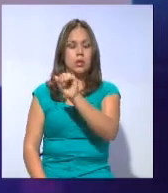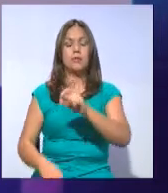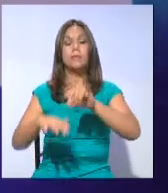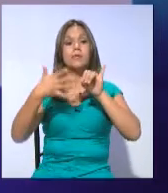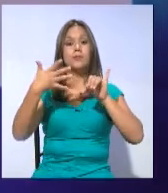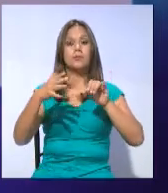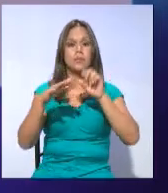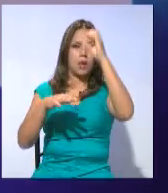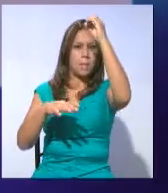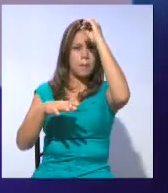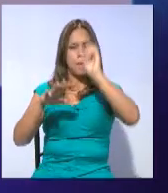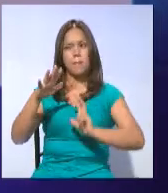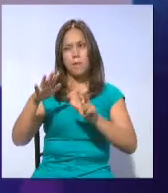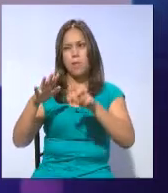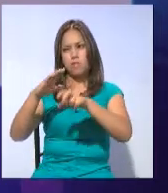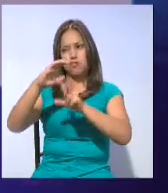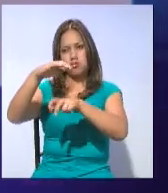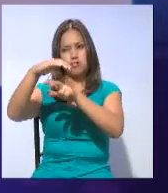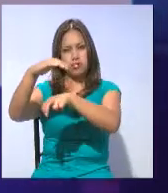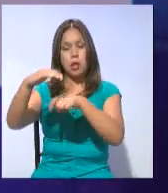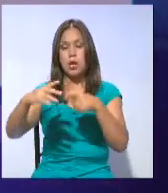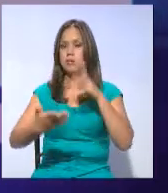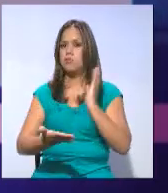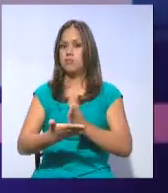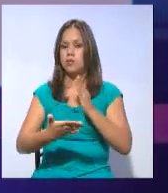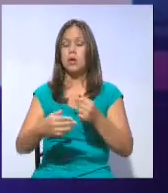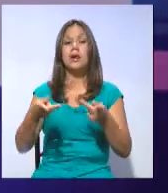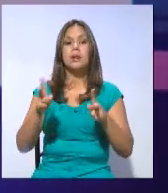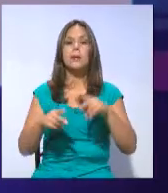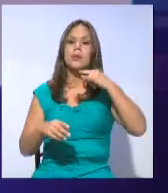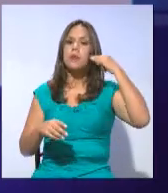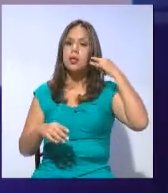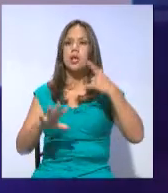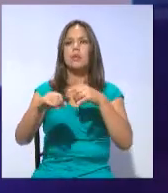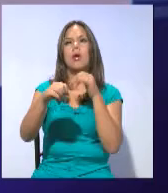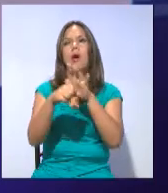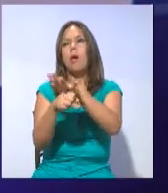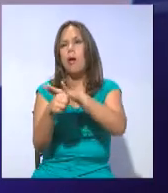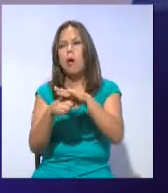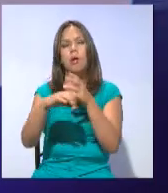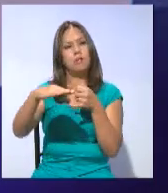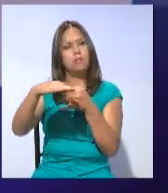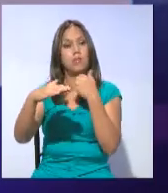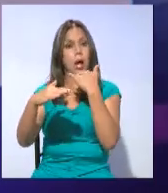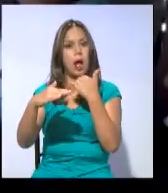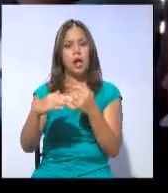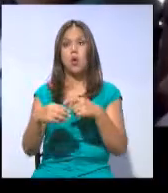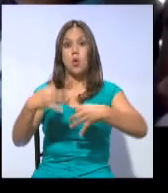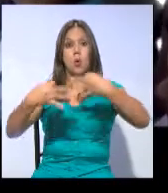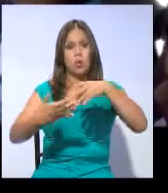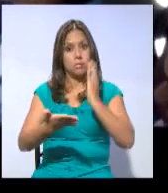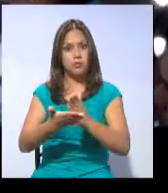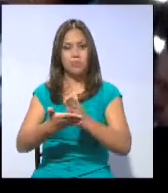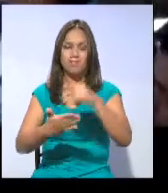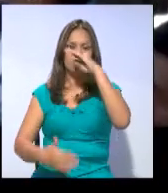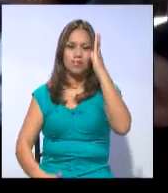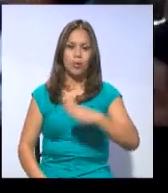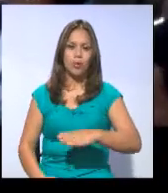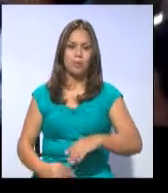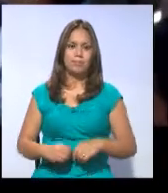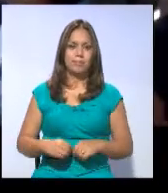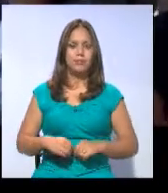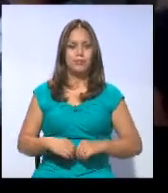minería metálica. Y séptima, busca que los delitos sexuales a niños, niñas y adolescentes nunca prescriban. Mara Fernanda Medina,